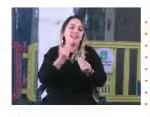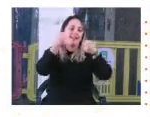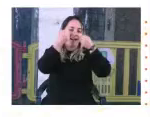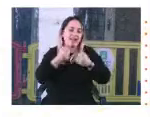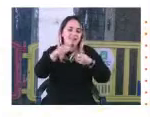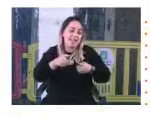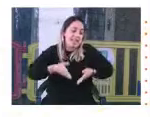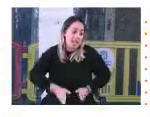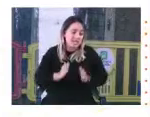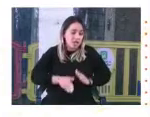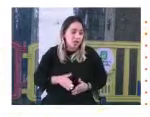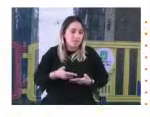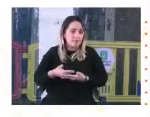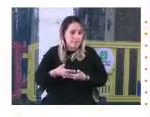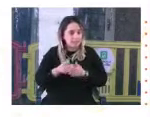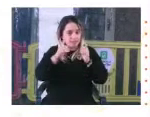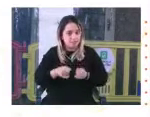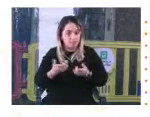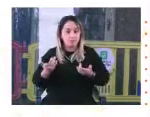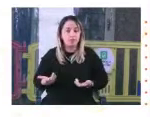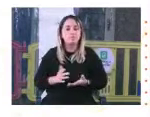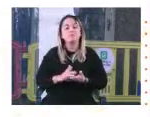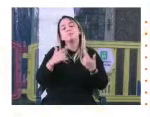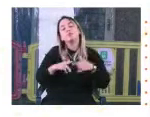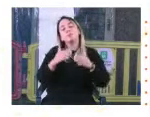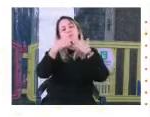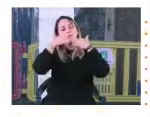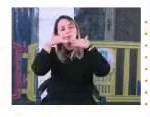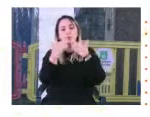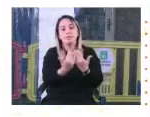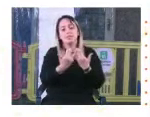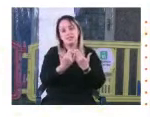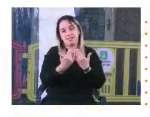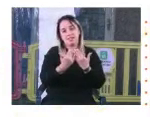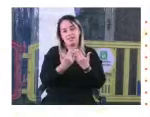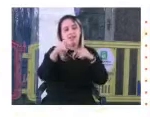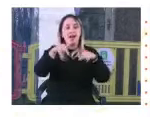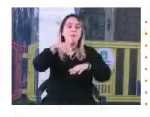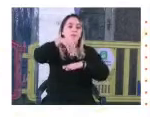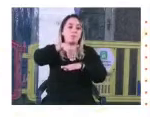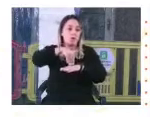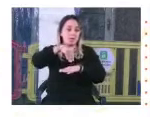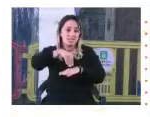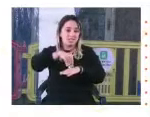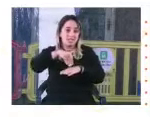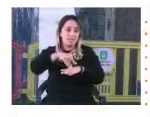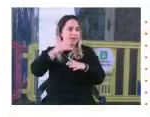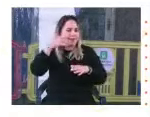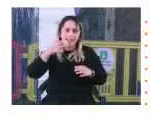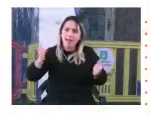donde nacieron niños. Así que bueno, agradecer muchísimo a este municipio que es tan